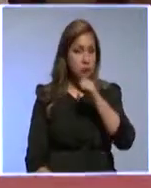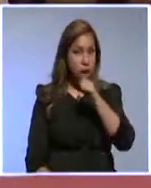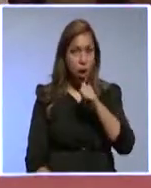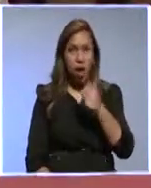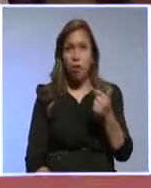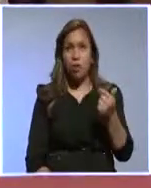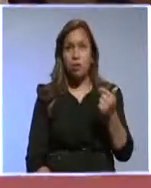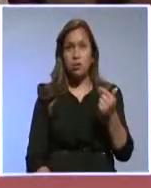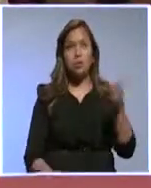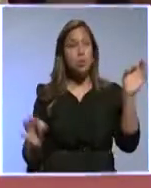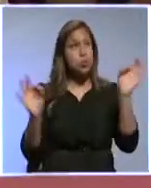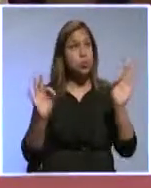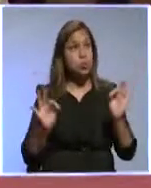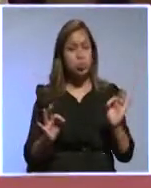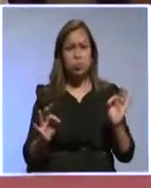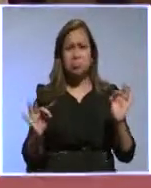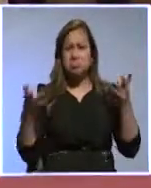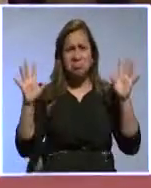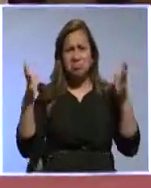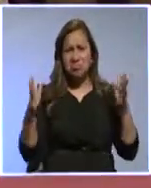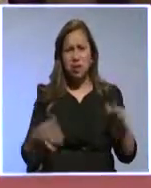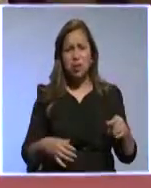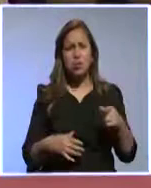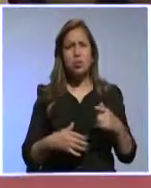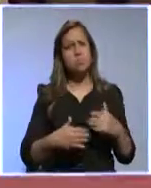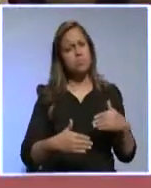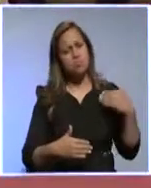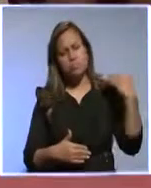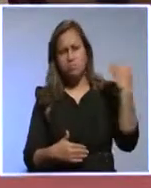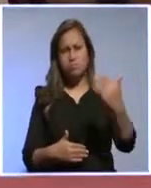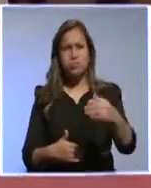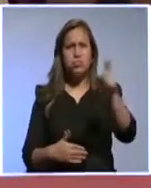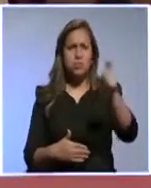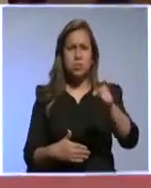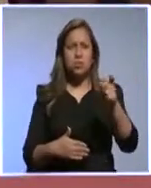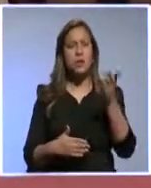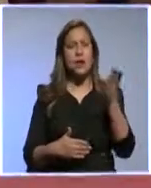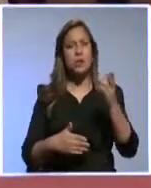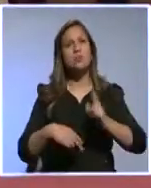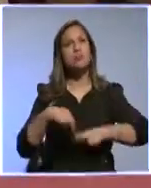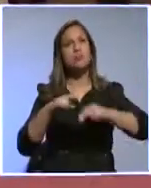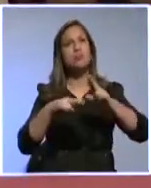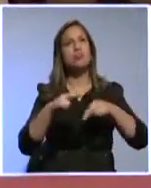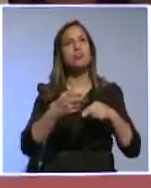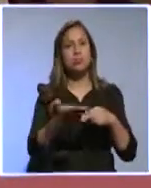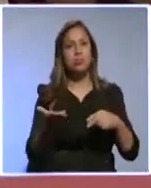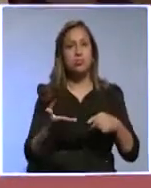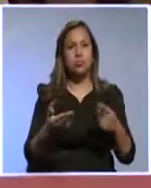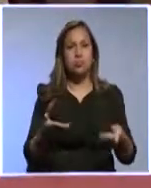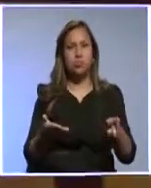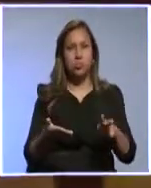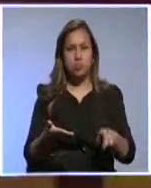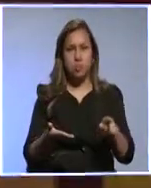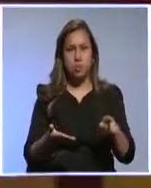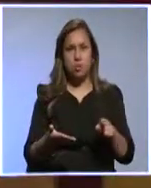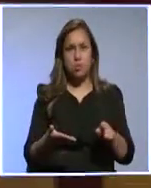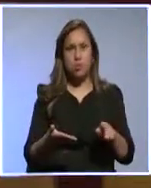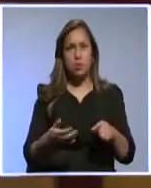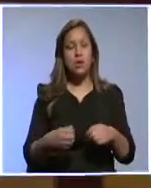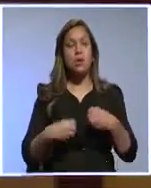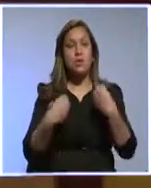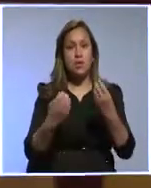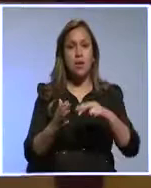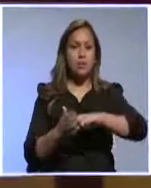agua y luz, pero el siguiente paso es llevar, darles esa infraestructura y también llevarles la